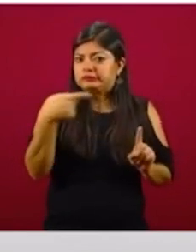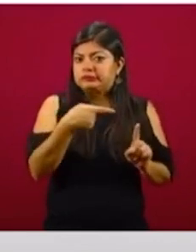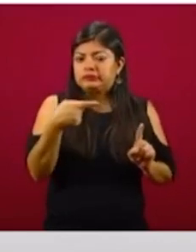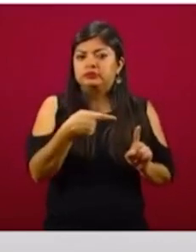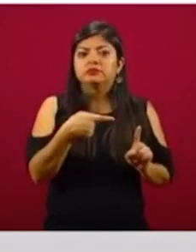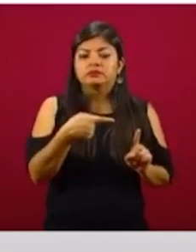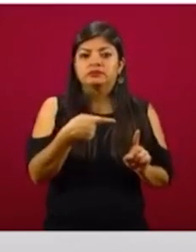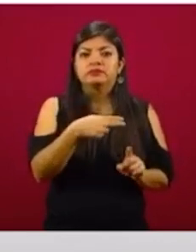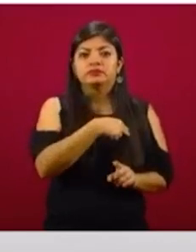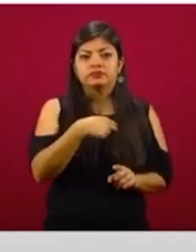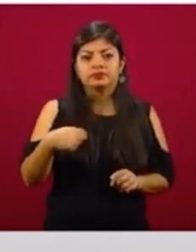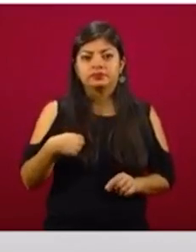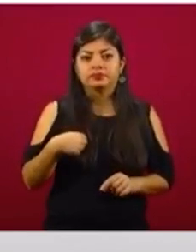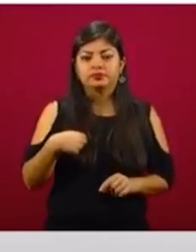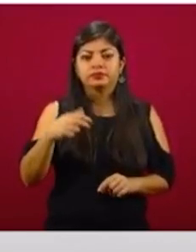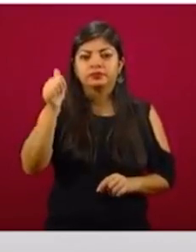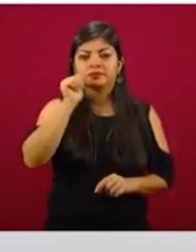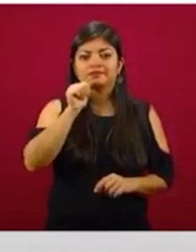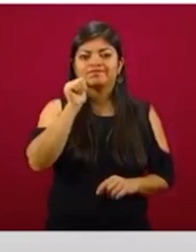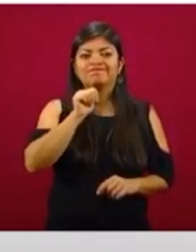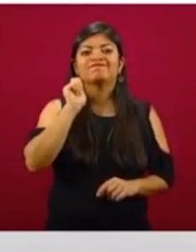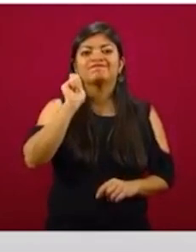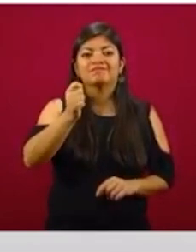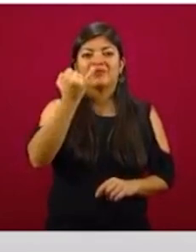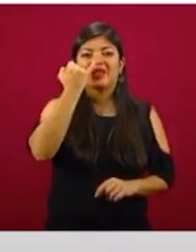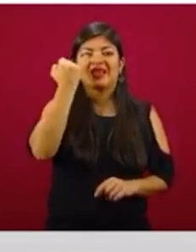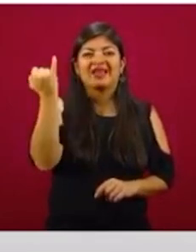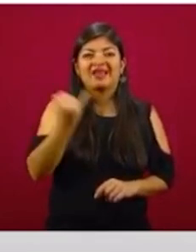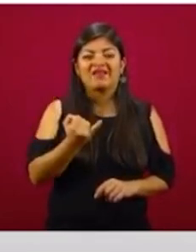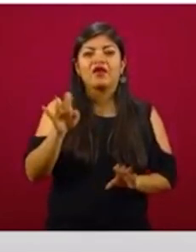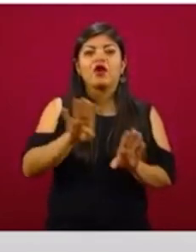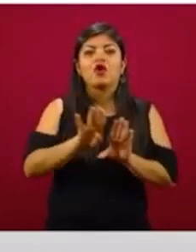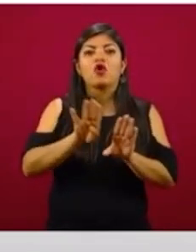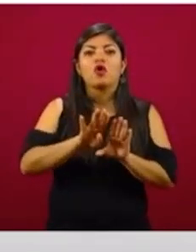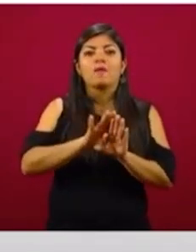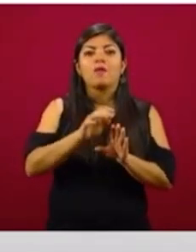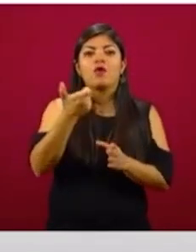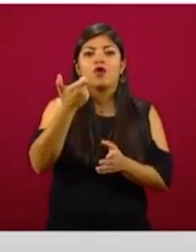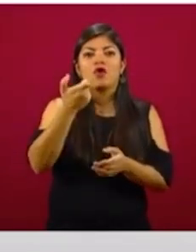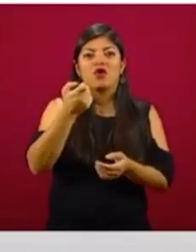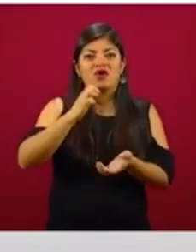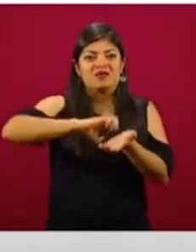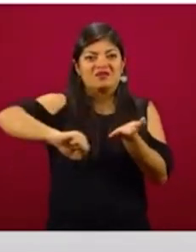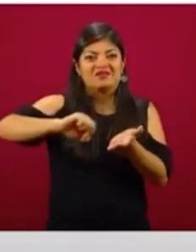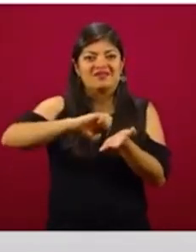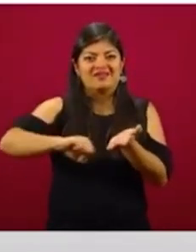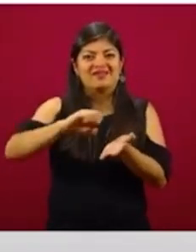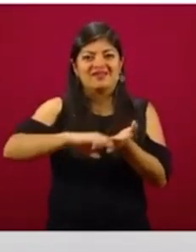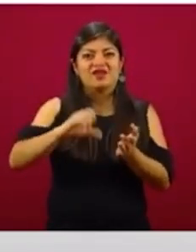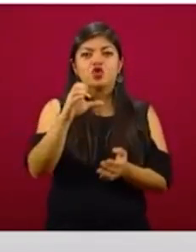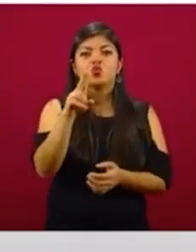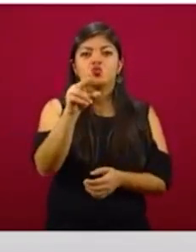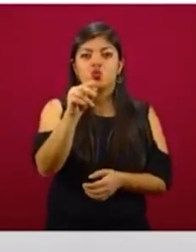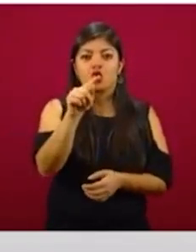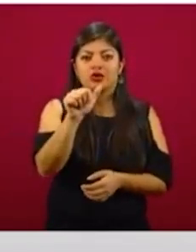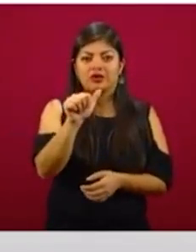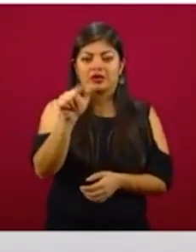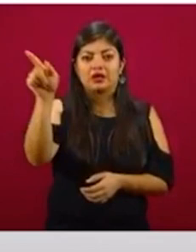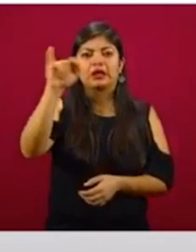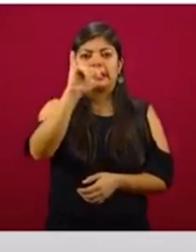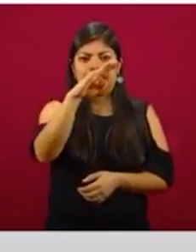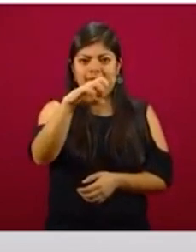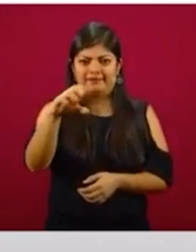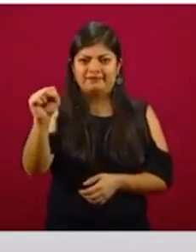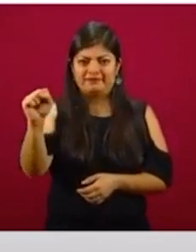Nosotros les presentamos a los patrones una propuesta de pago de cuotas con base en la información que los propios patrones registran en el